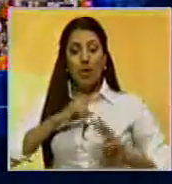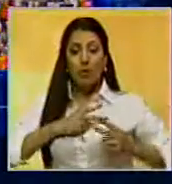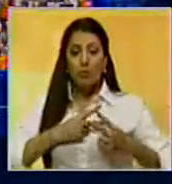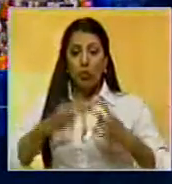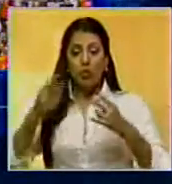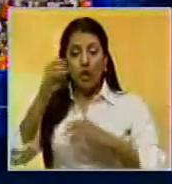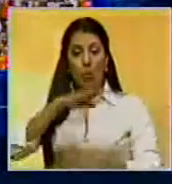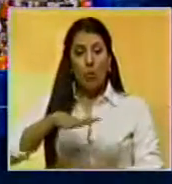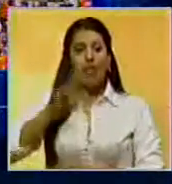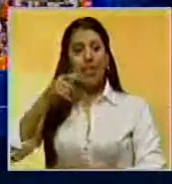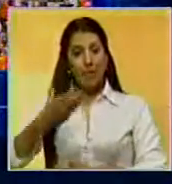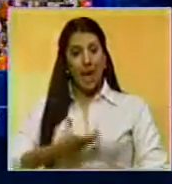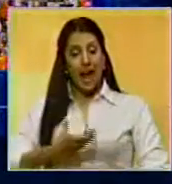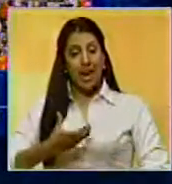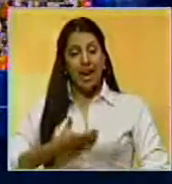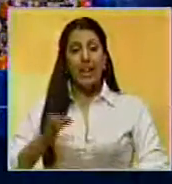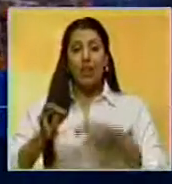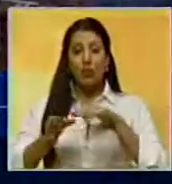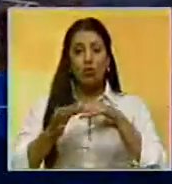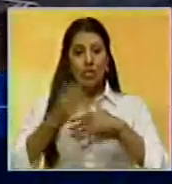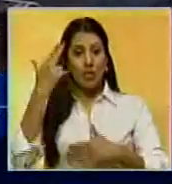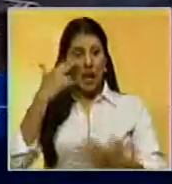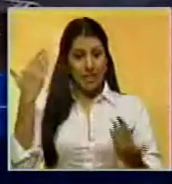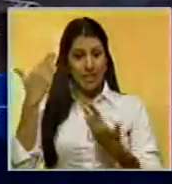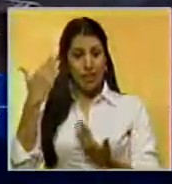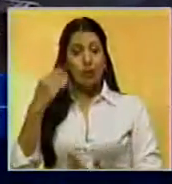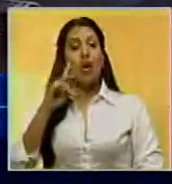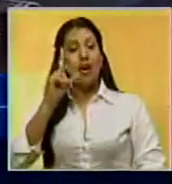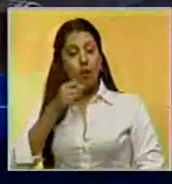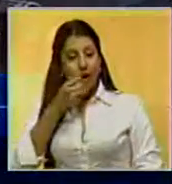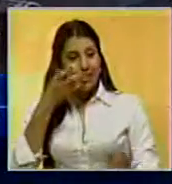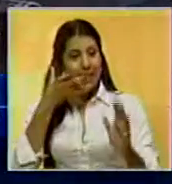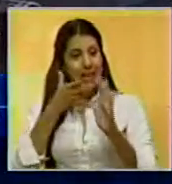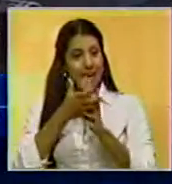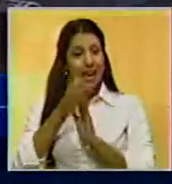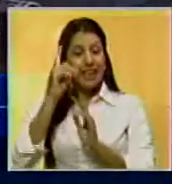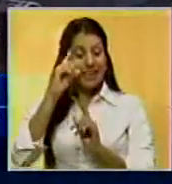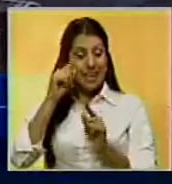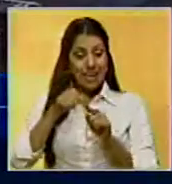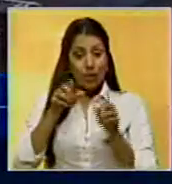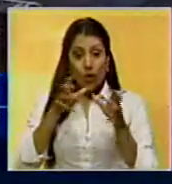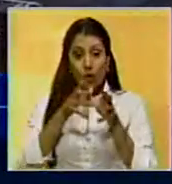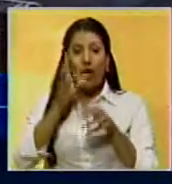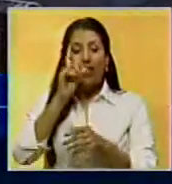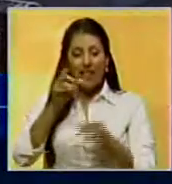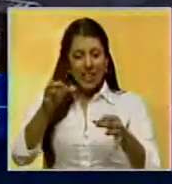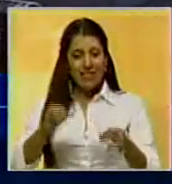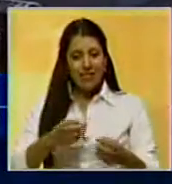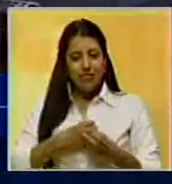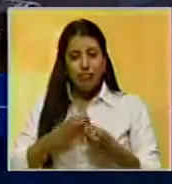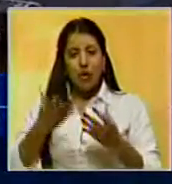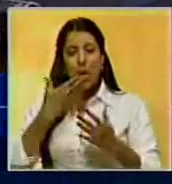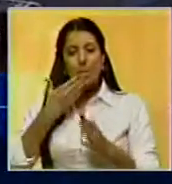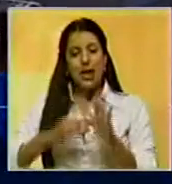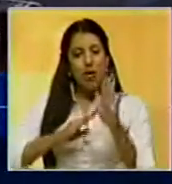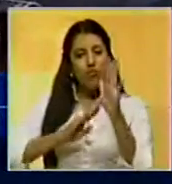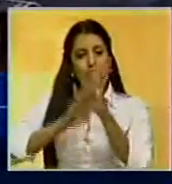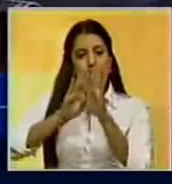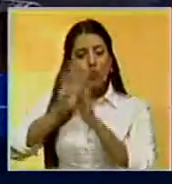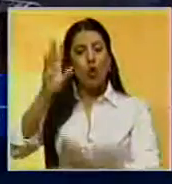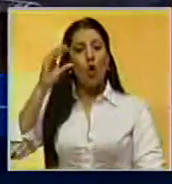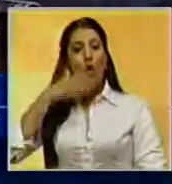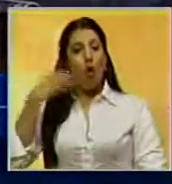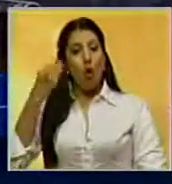Popular y alcalde del municipio de Latillo, David Smolanski, aseguró que desde este partido se debe garantizar el futuro a los